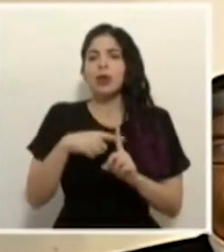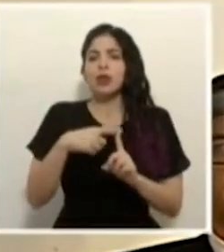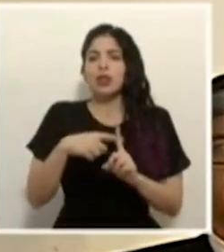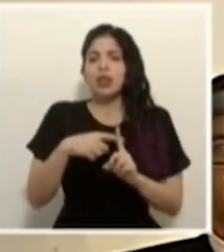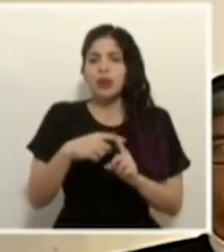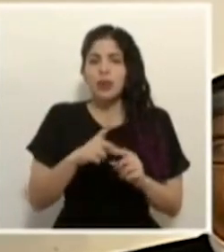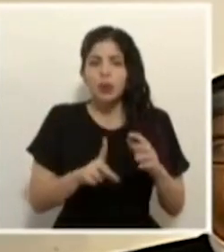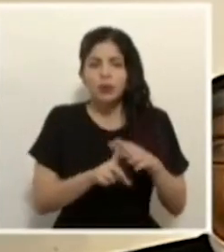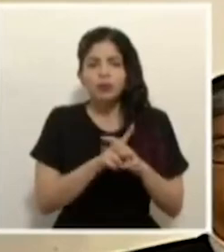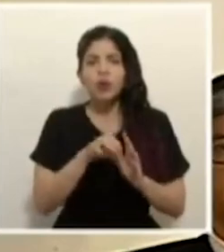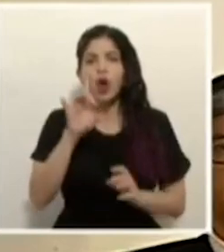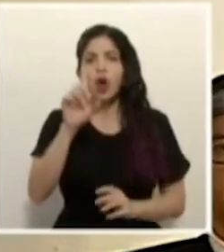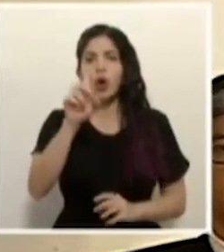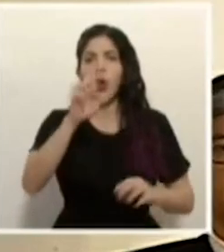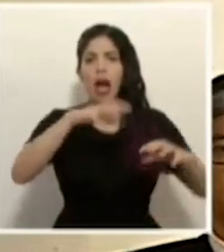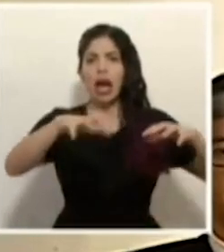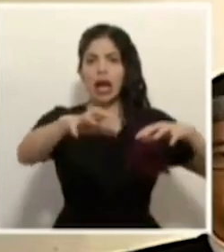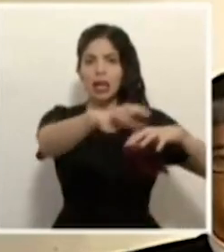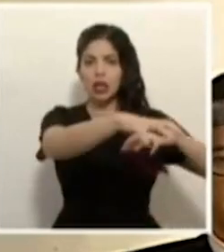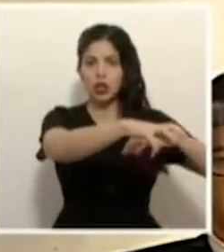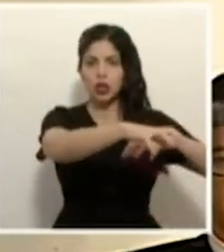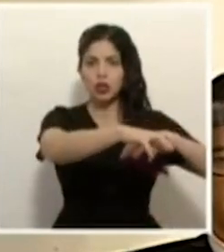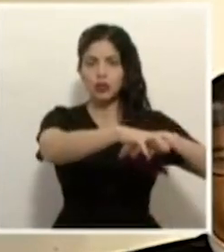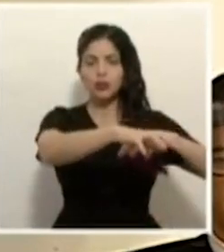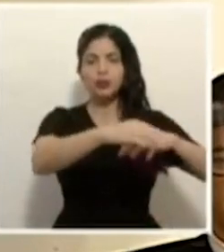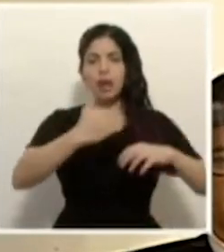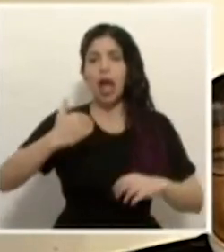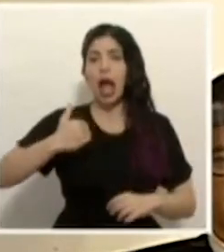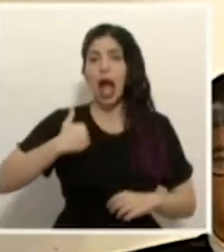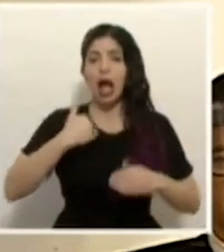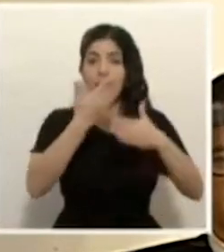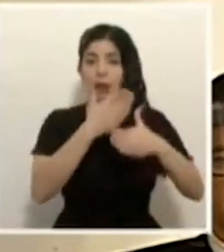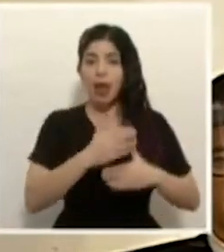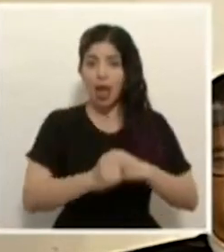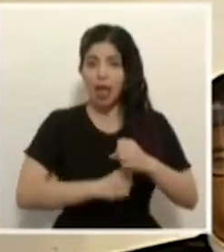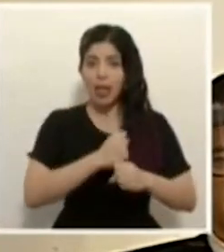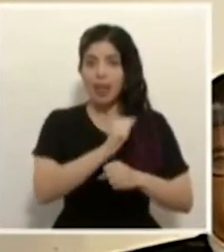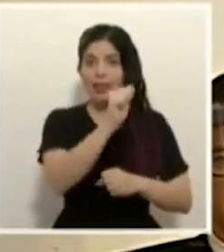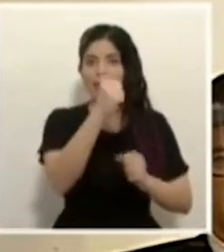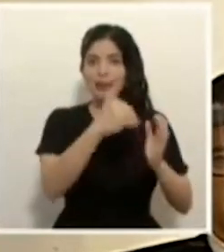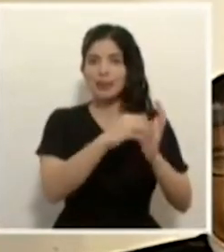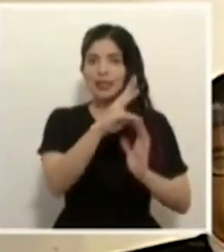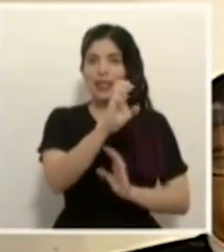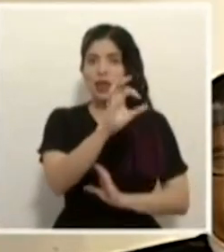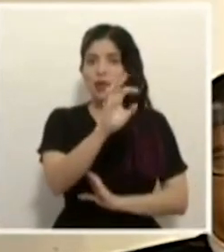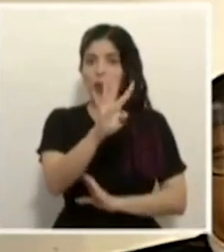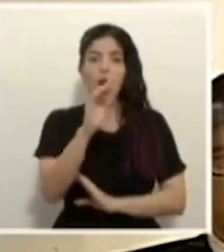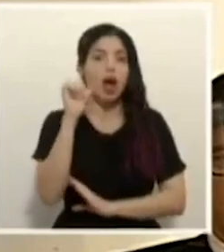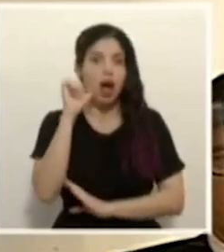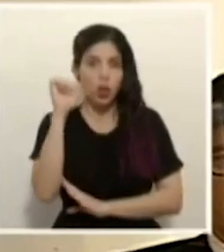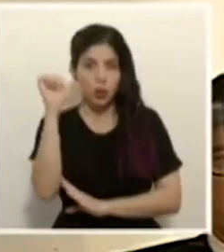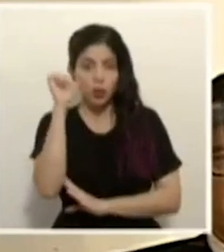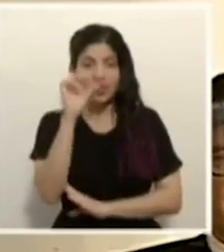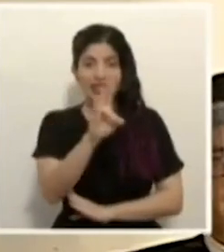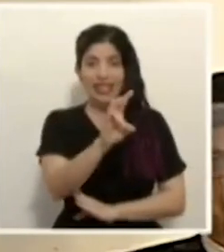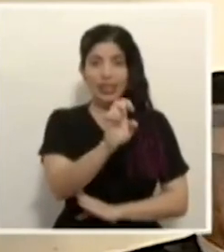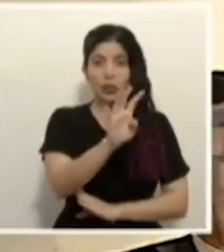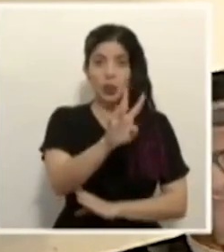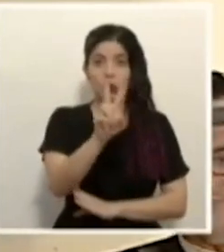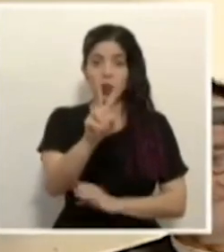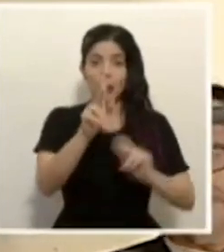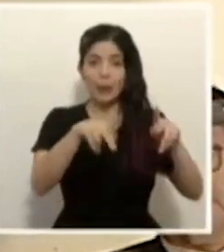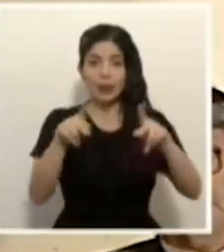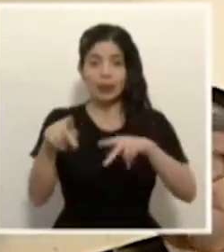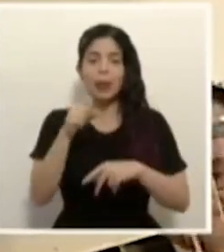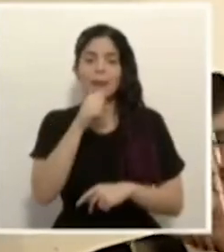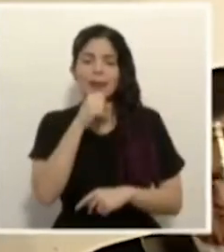se registran en 81 cantones y tenemos por edad 10.694 adultos, 742 personas